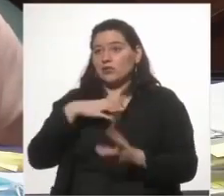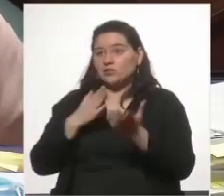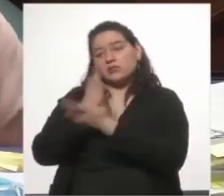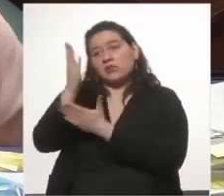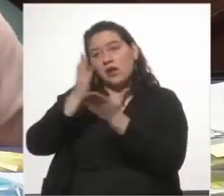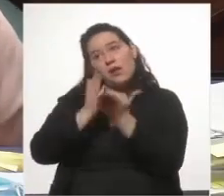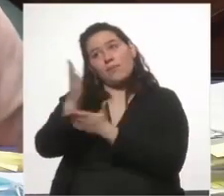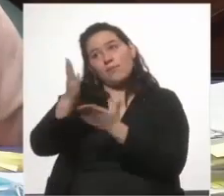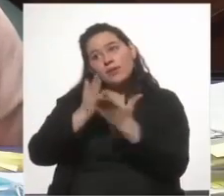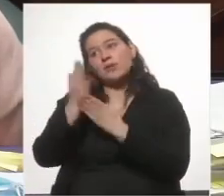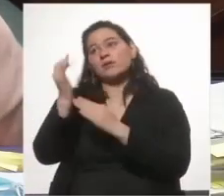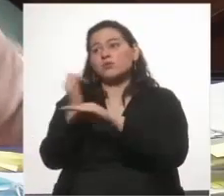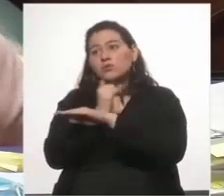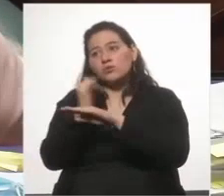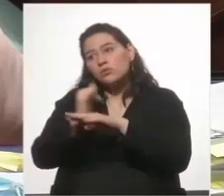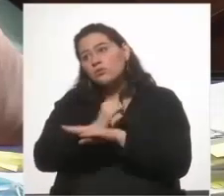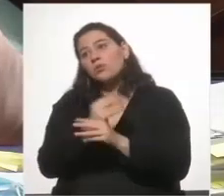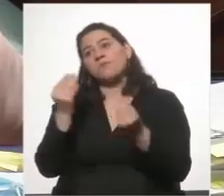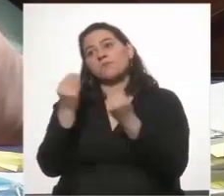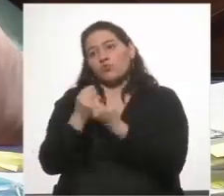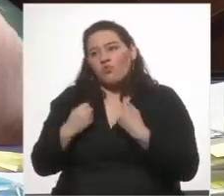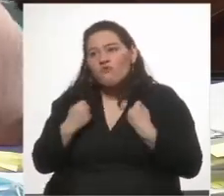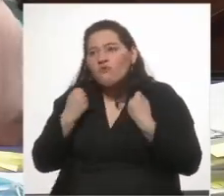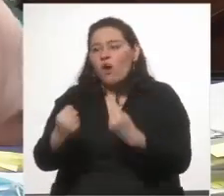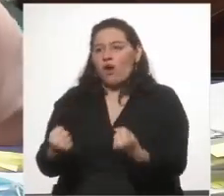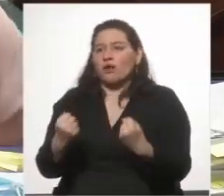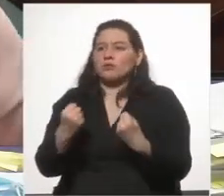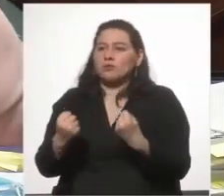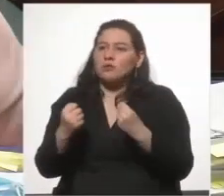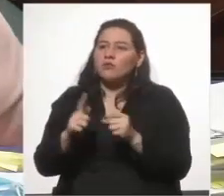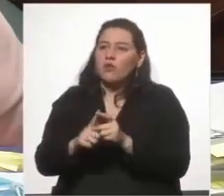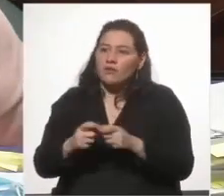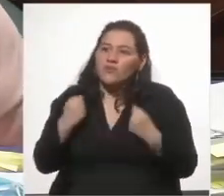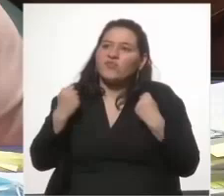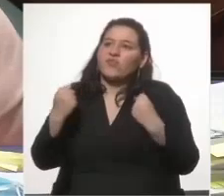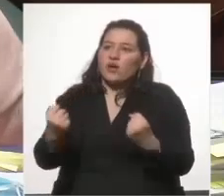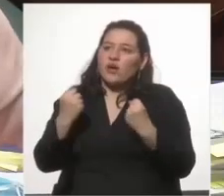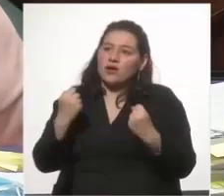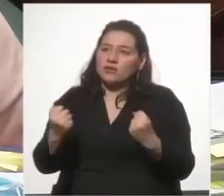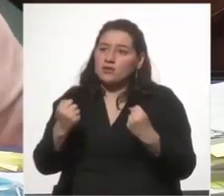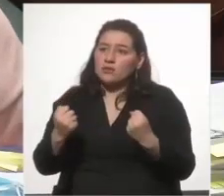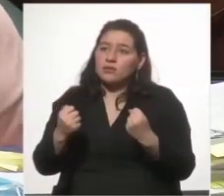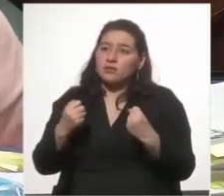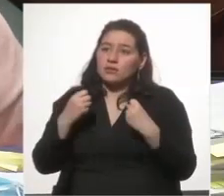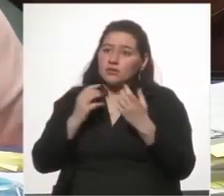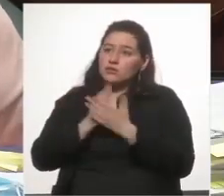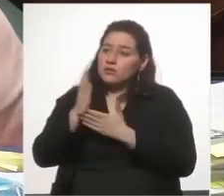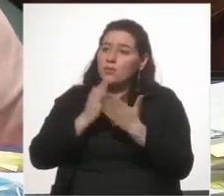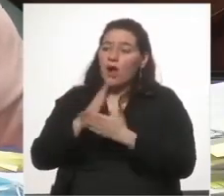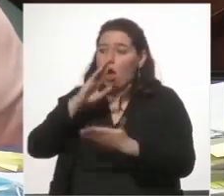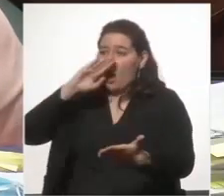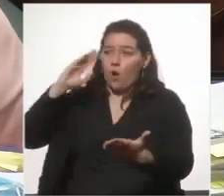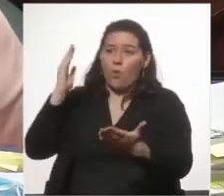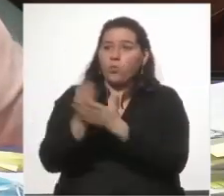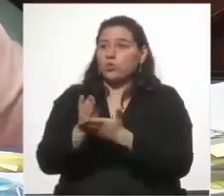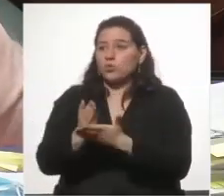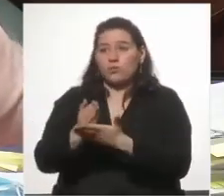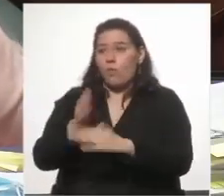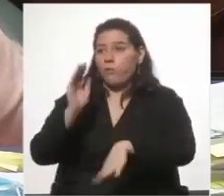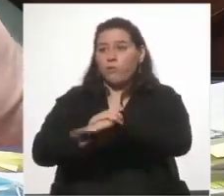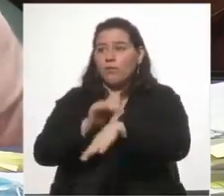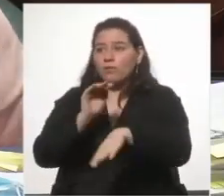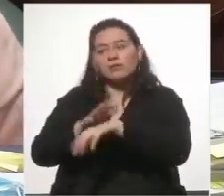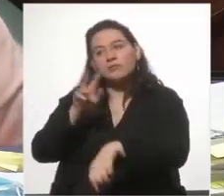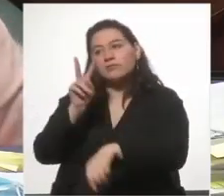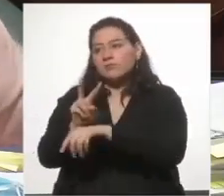una vida institucional de una enorme fortaleza de una enorme fortaleza y si dedicaremos hasta la última gota de sangre a